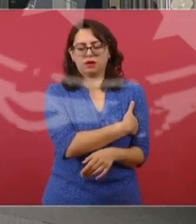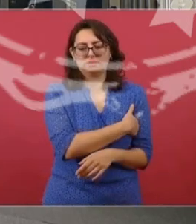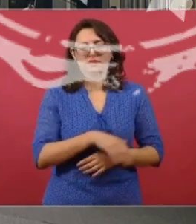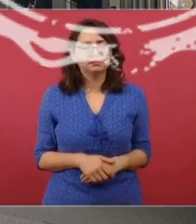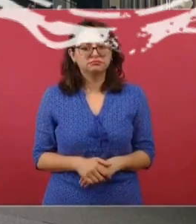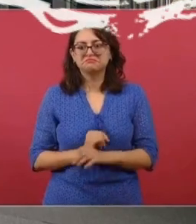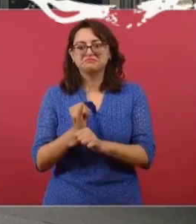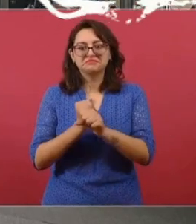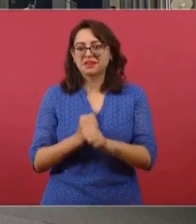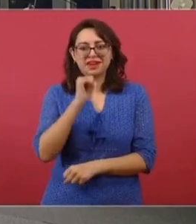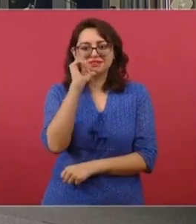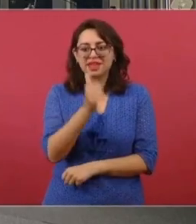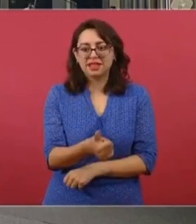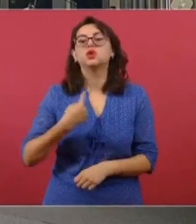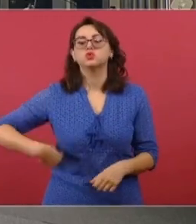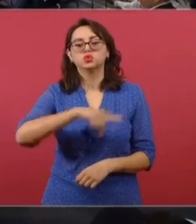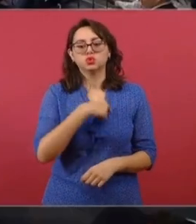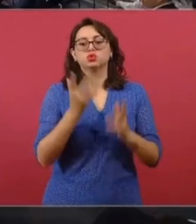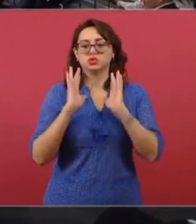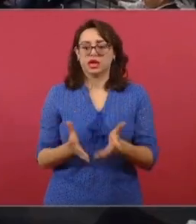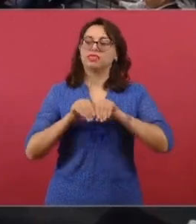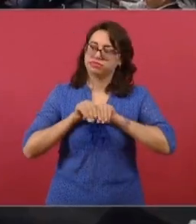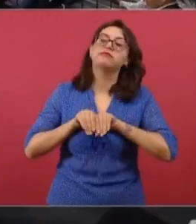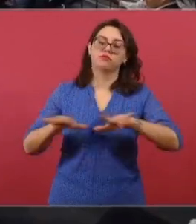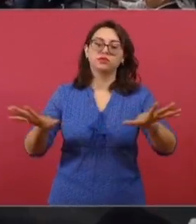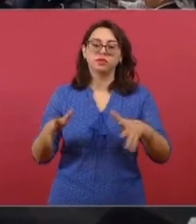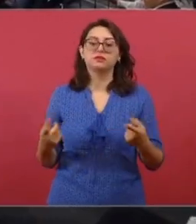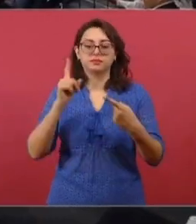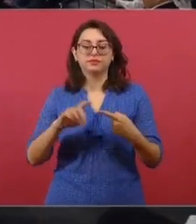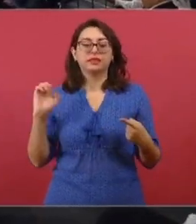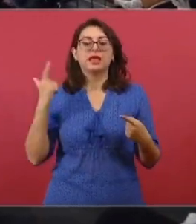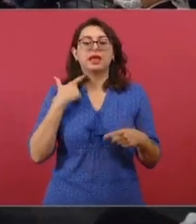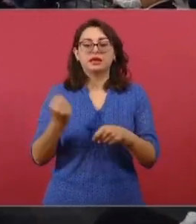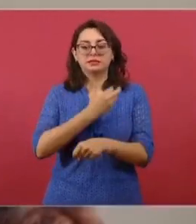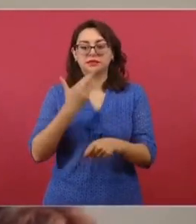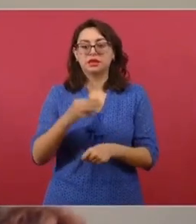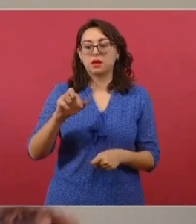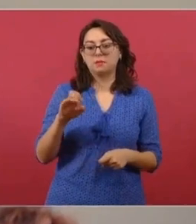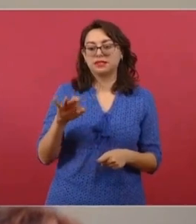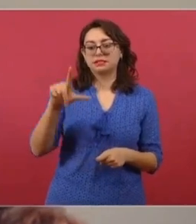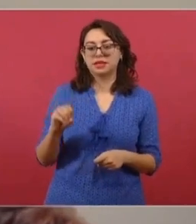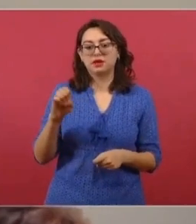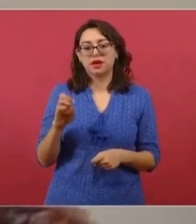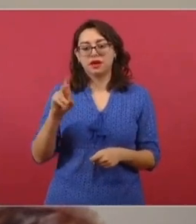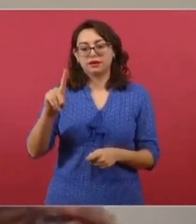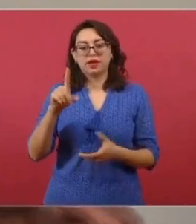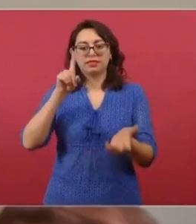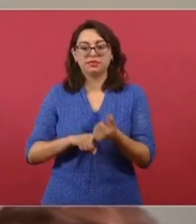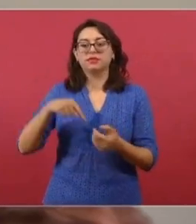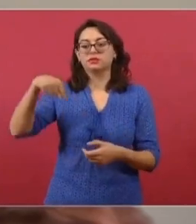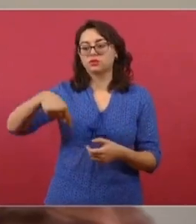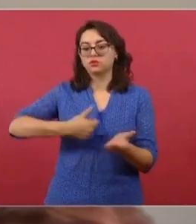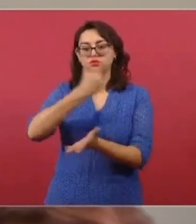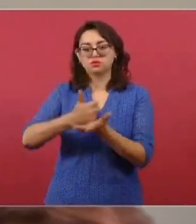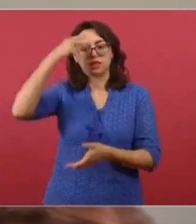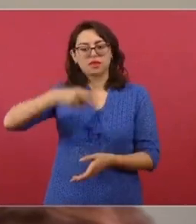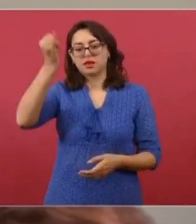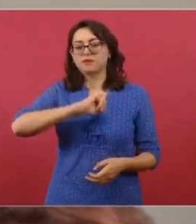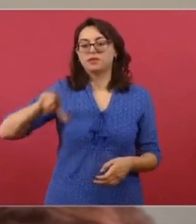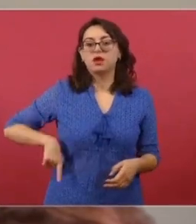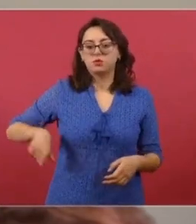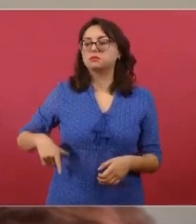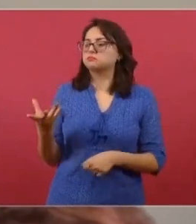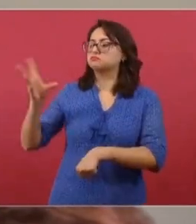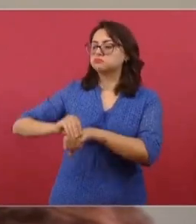En Contralín hemos publicado un reportaje de este hecho que involucra de manera directa al exsecretario de Relaciones Exteriores, Marcelo Ebrard, cuando fue jefe de gobierno en capital, porque él otorgó los permisos y